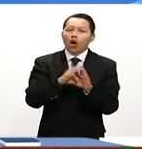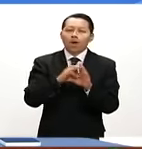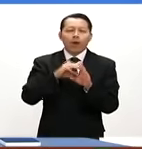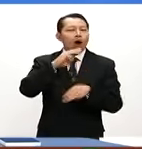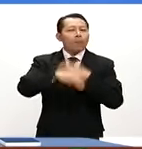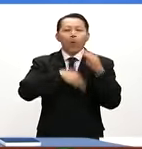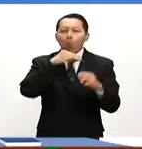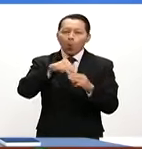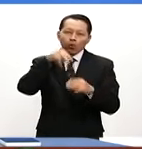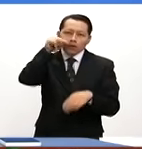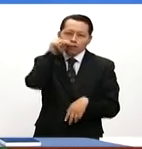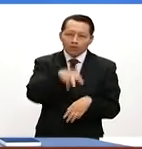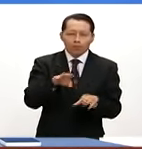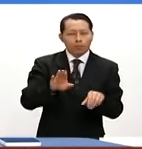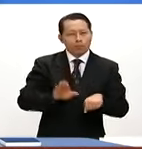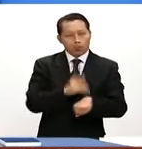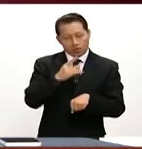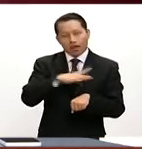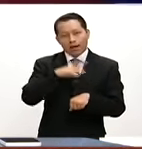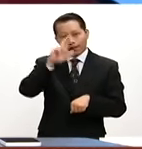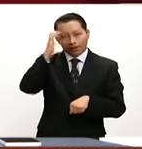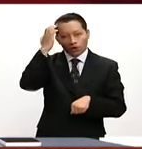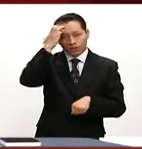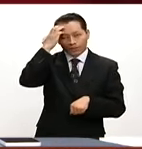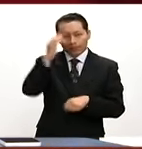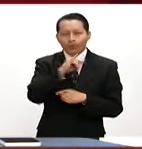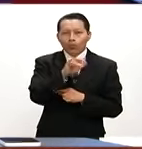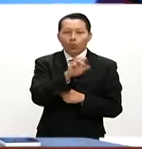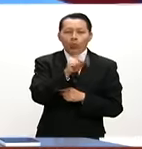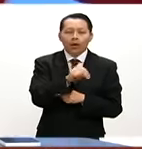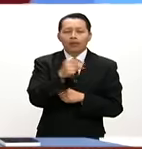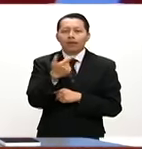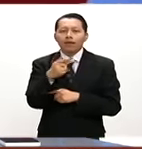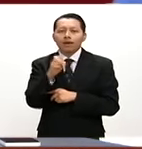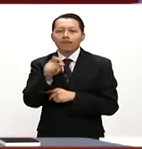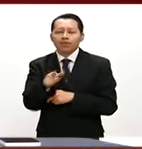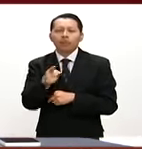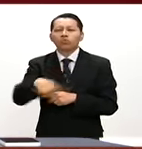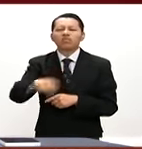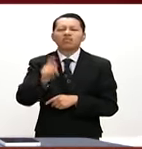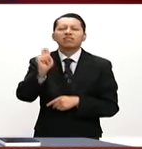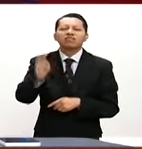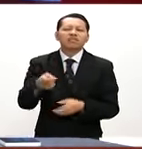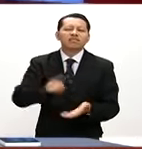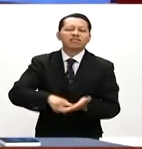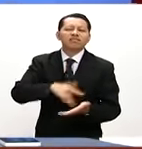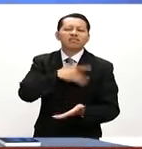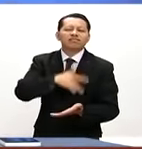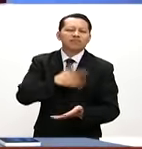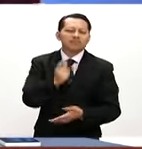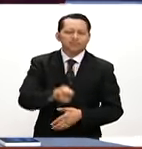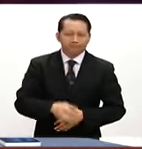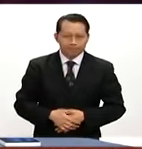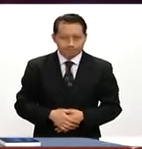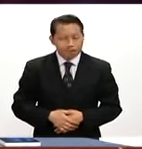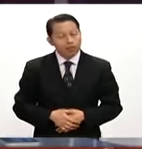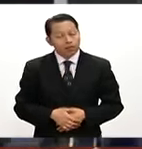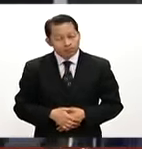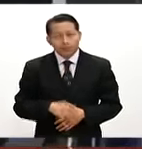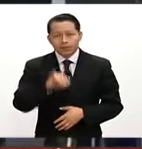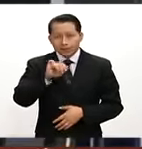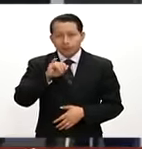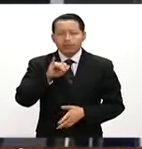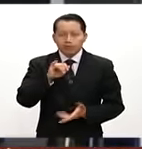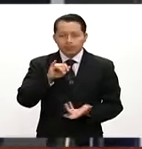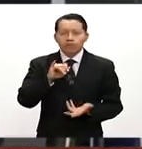circunstancia en reconocimiento a Juan Gabriel. ¿Qué significa para ustedes? Por supuesto. Creo que, como les